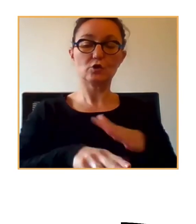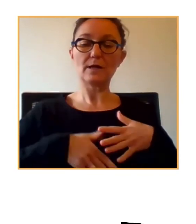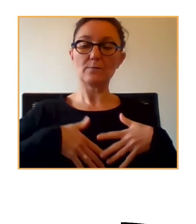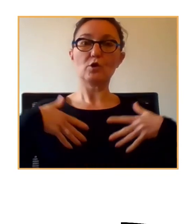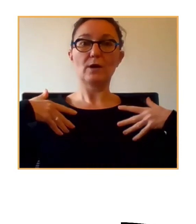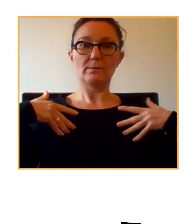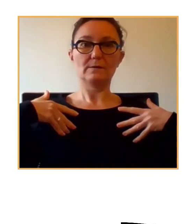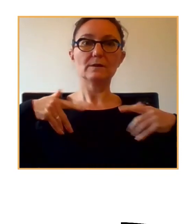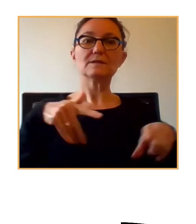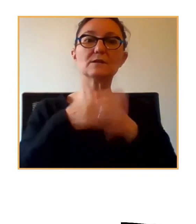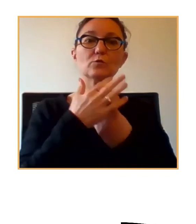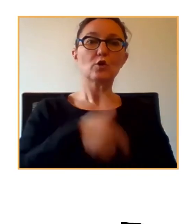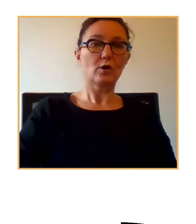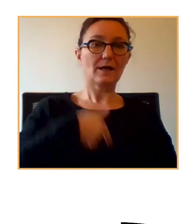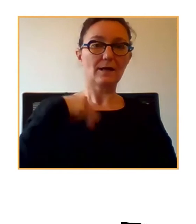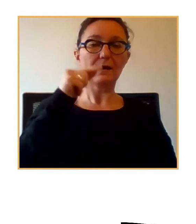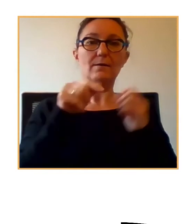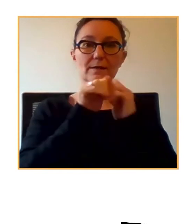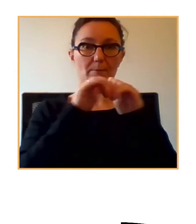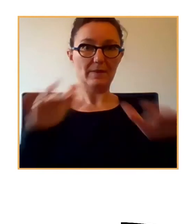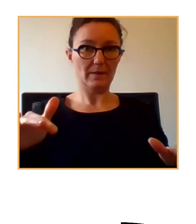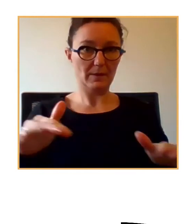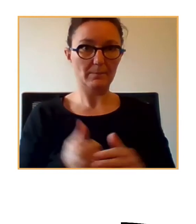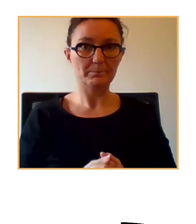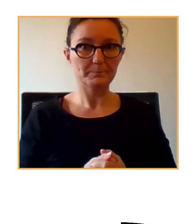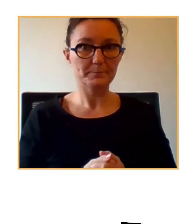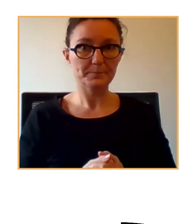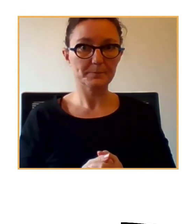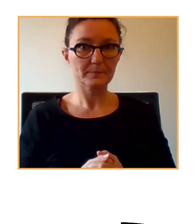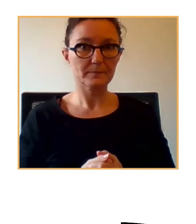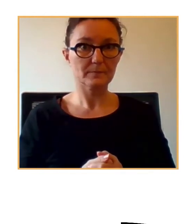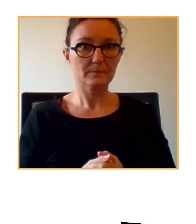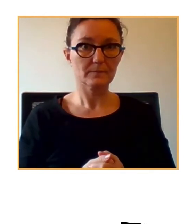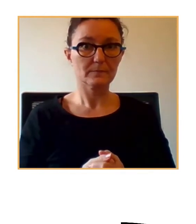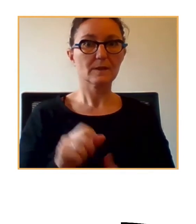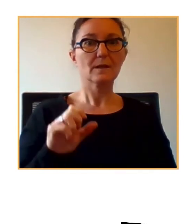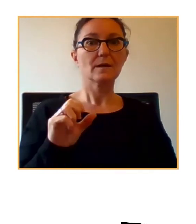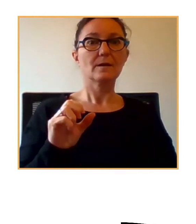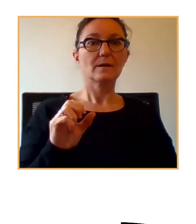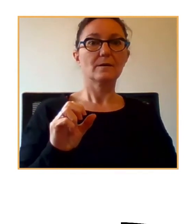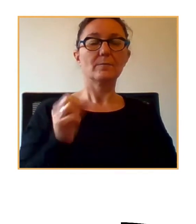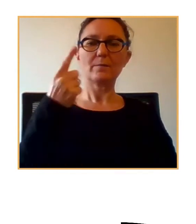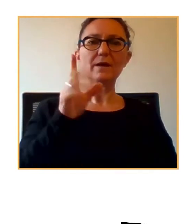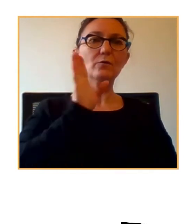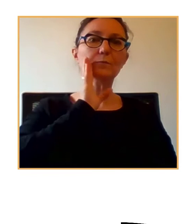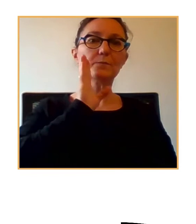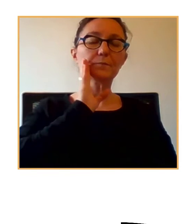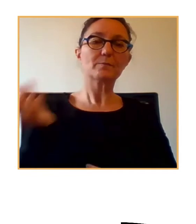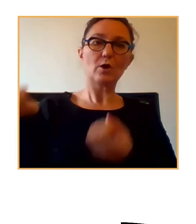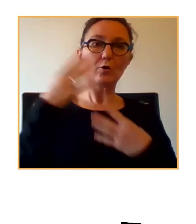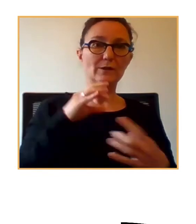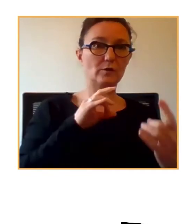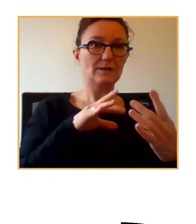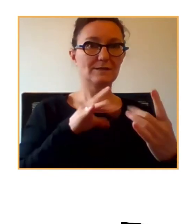la situación generada por la pandemia. Y, primero de todo, me lo han comentado en el chat.